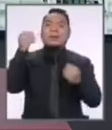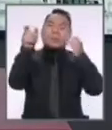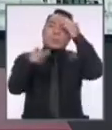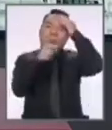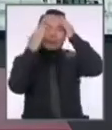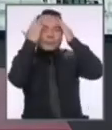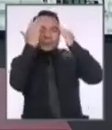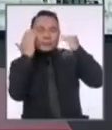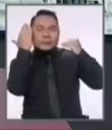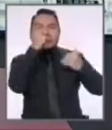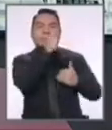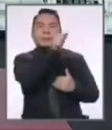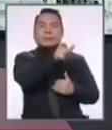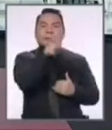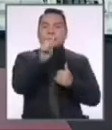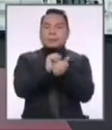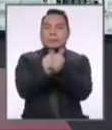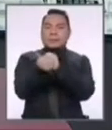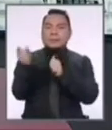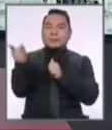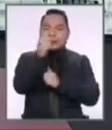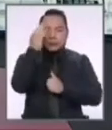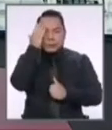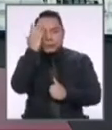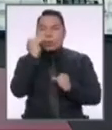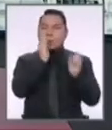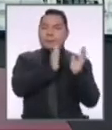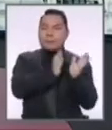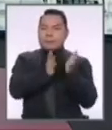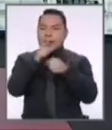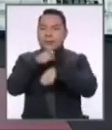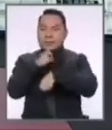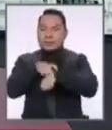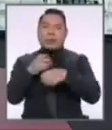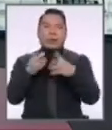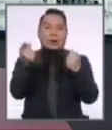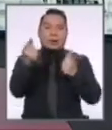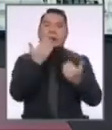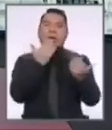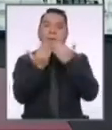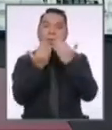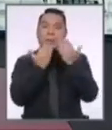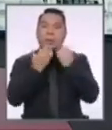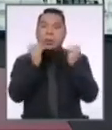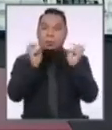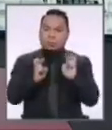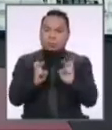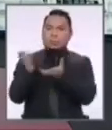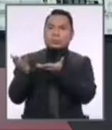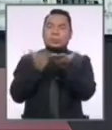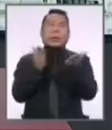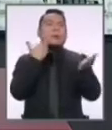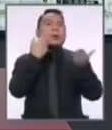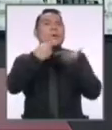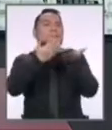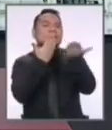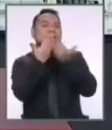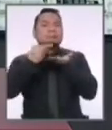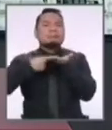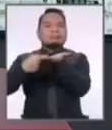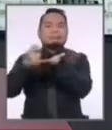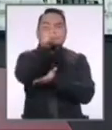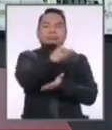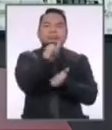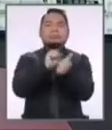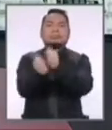cada uno de los candidatos, de las candidatas, tiene que ver con la mayor cantidad de oportunidad que tengan para discutir y debatir